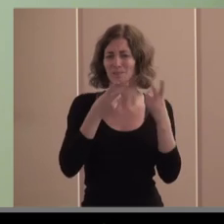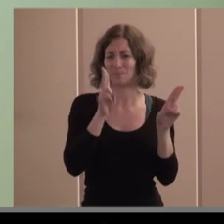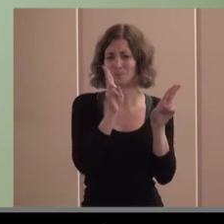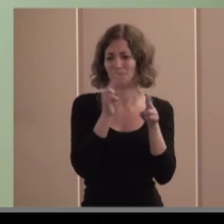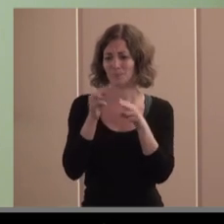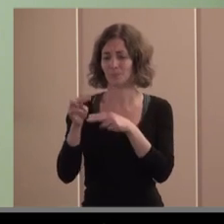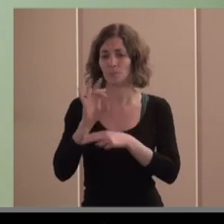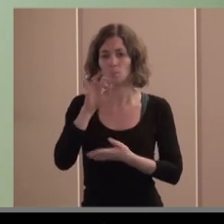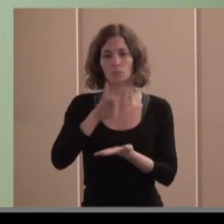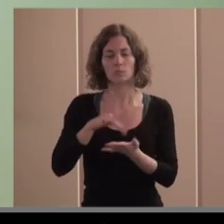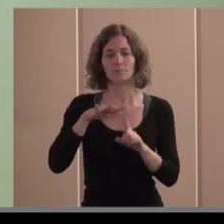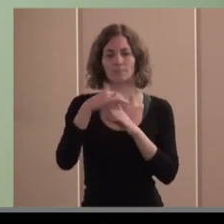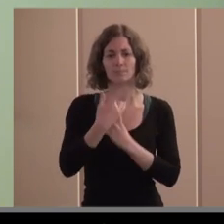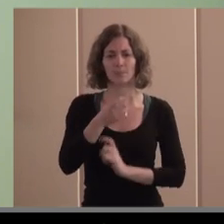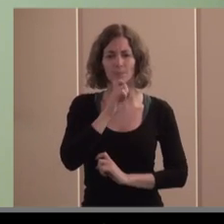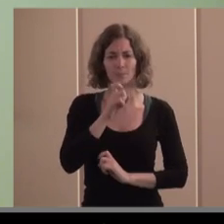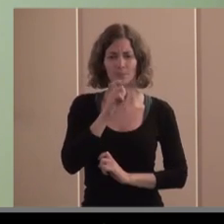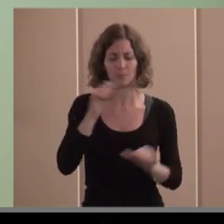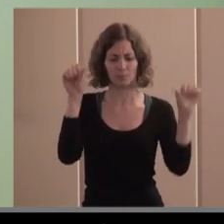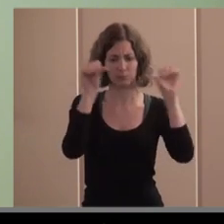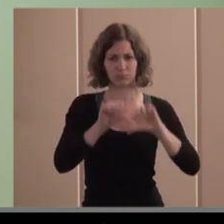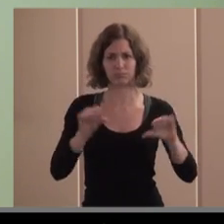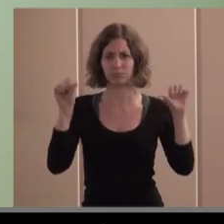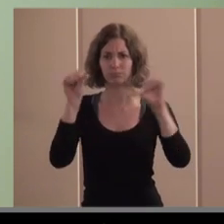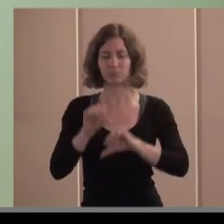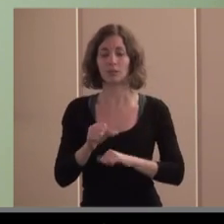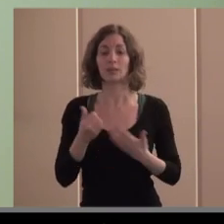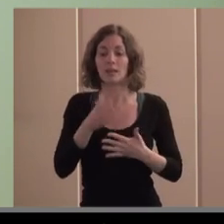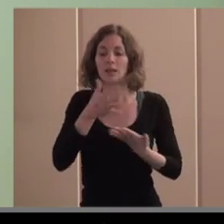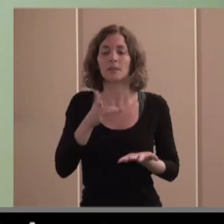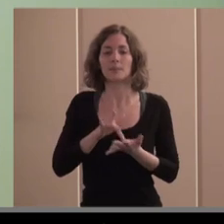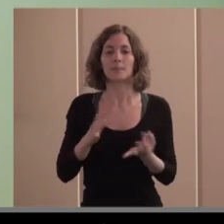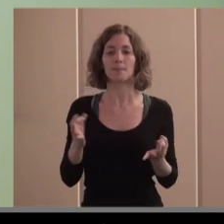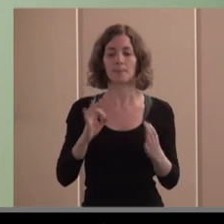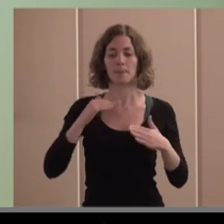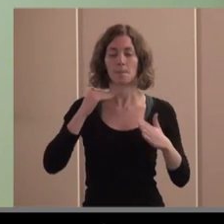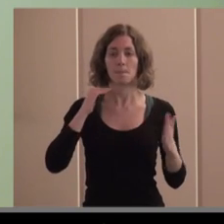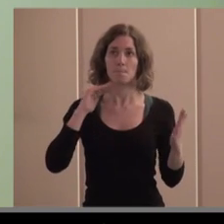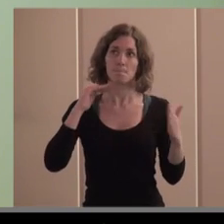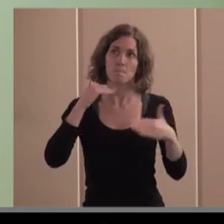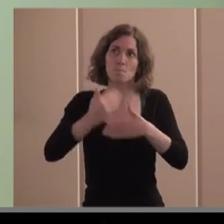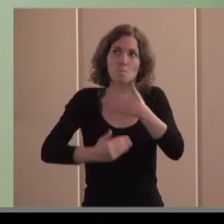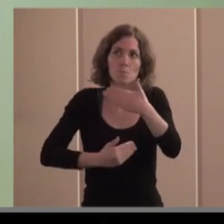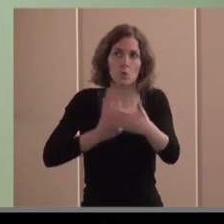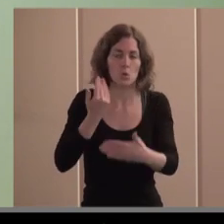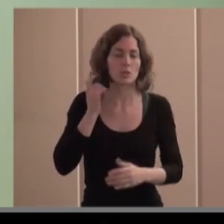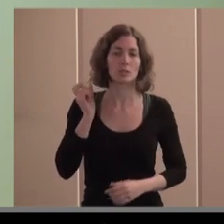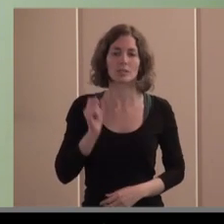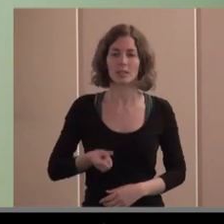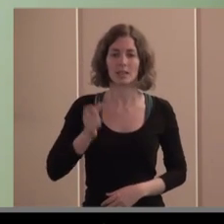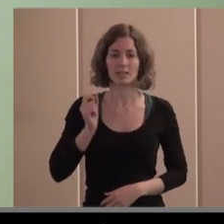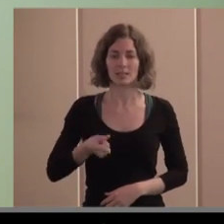procesos de crisis importante y estamos en un proceso en el que nos estamos encontrando con muchísimos casos sobre todo